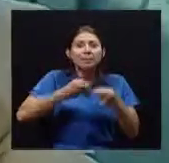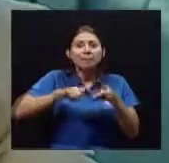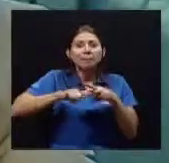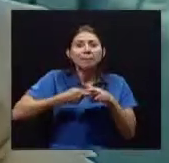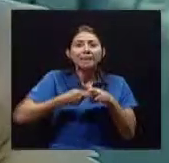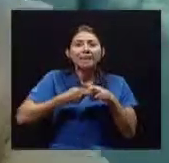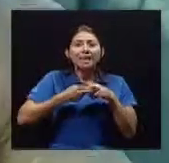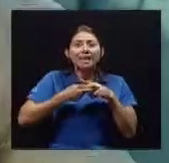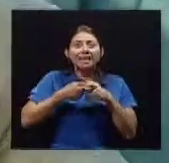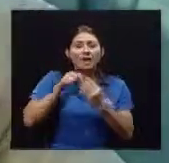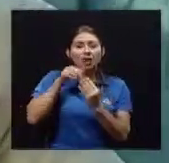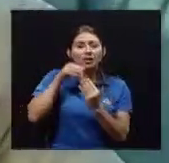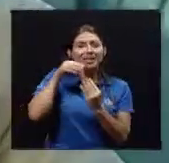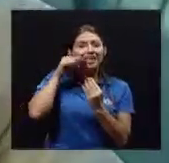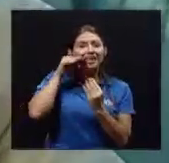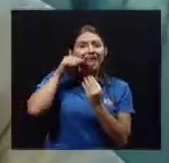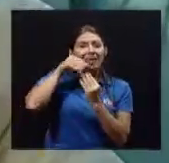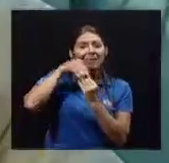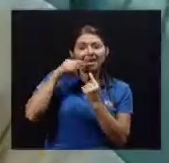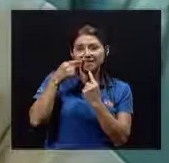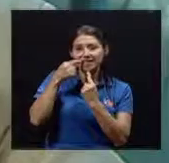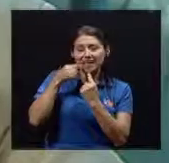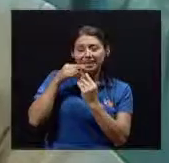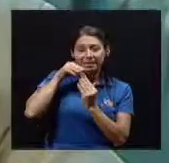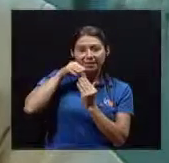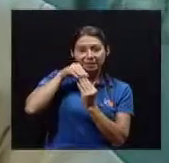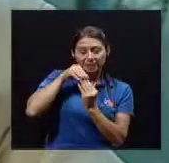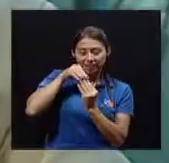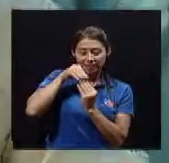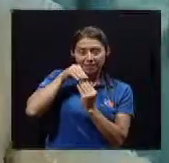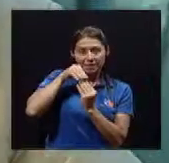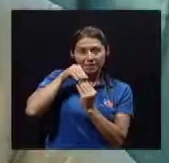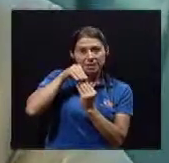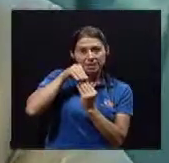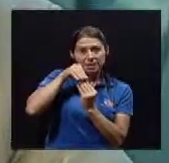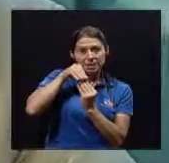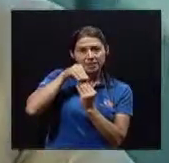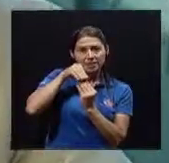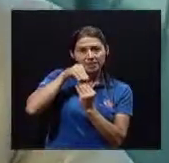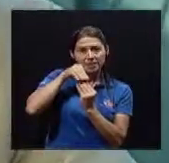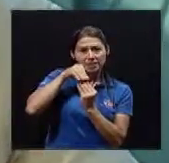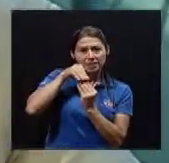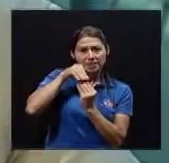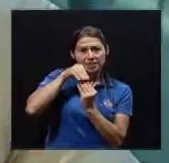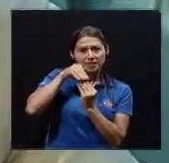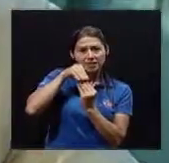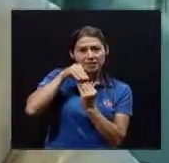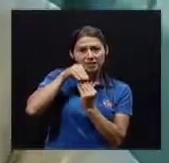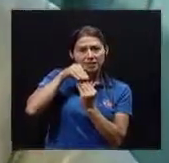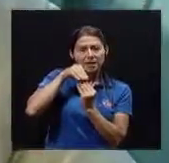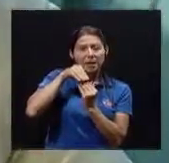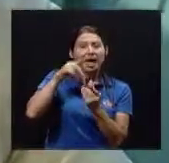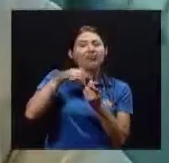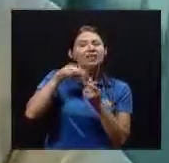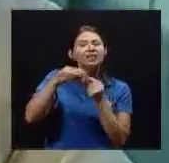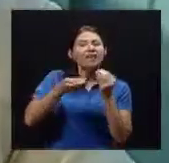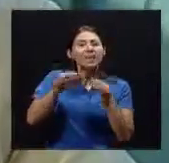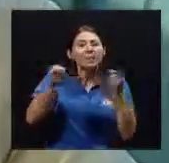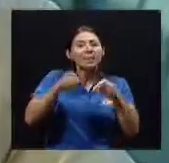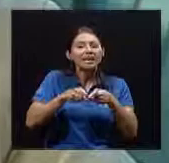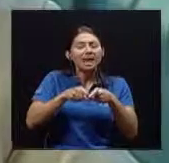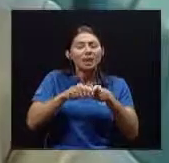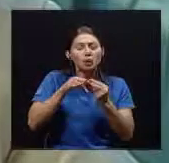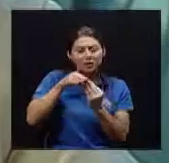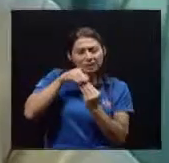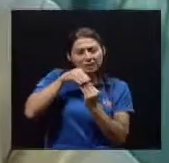rastrillar Los dientes Entre ellos Y los empiezan A deteriorar Aceleradamente Los van fracturando Y los